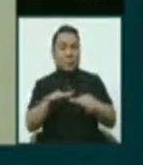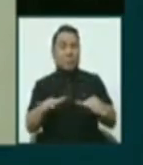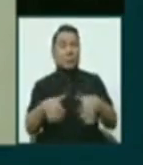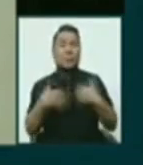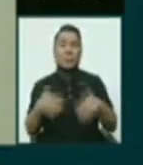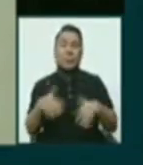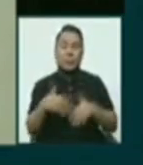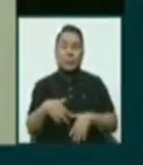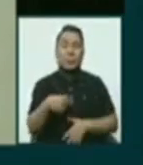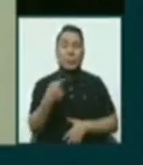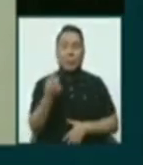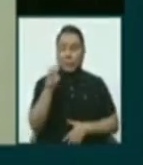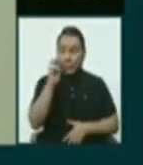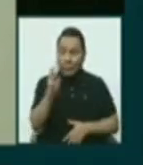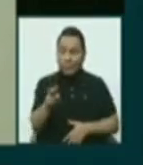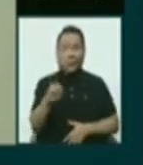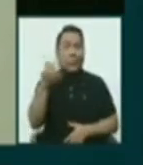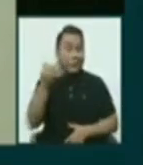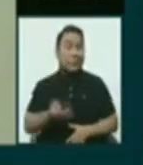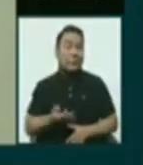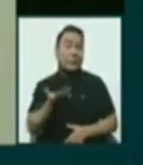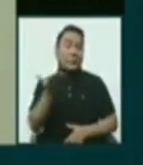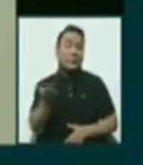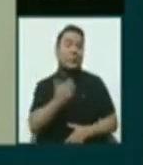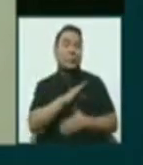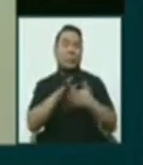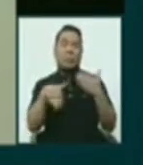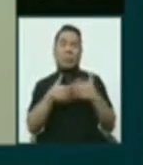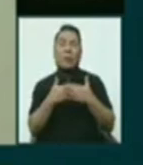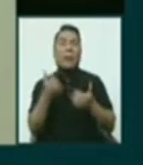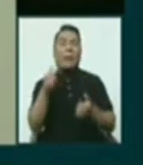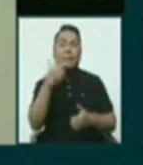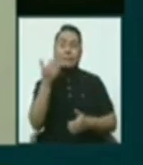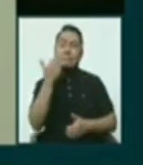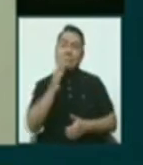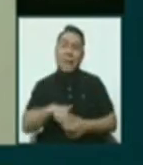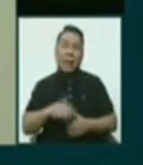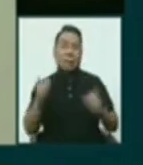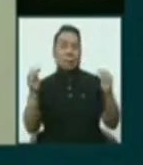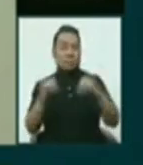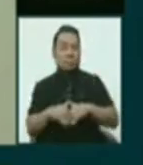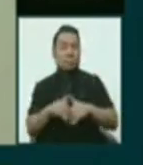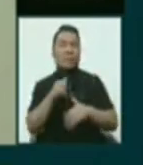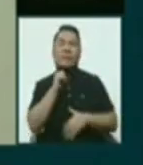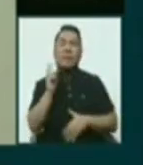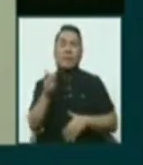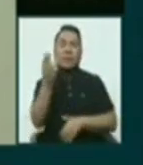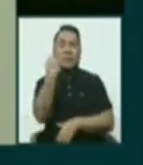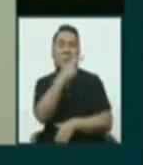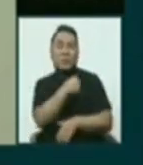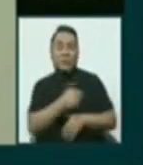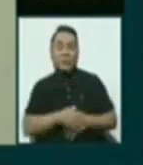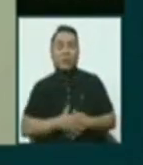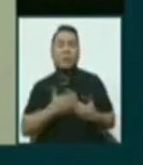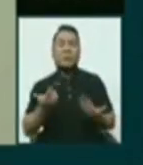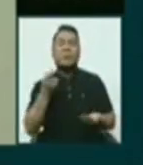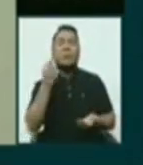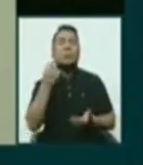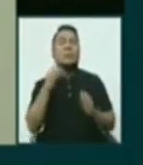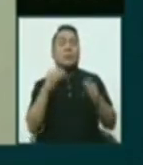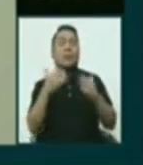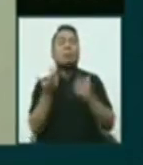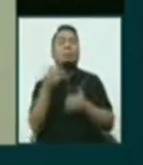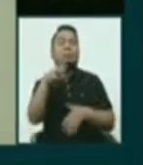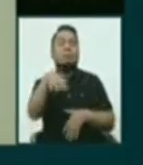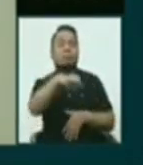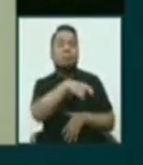se ha descubierto realmente toda la ineficiencia que hay, que falta realmente en los hospitales, en las postas médicas,